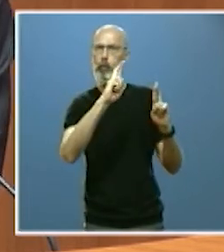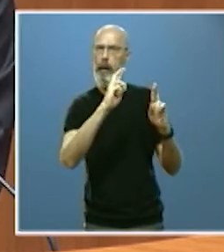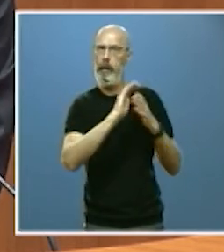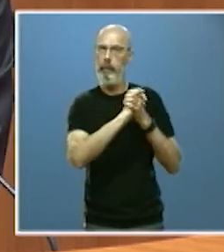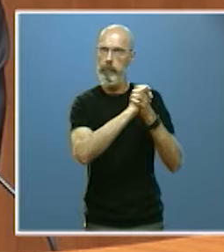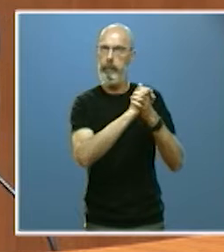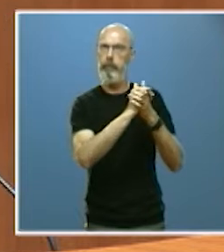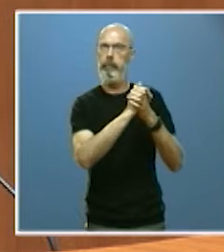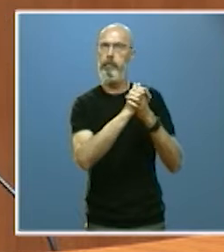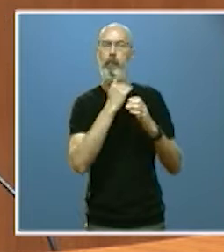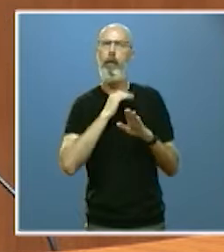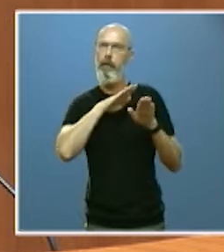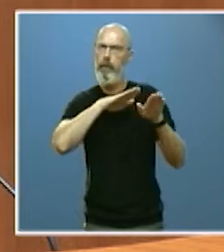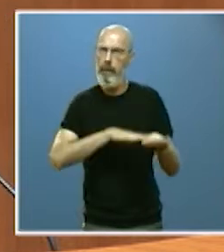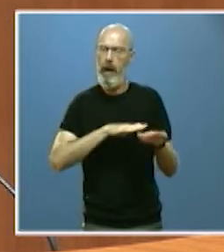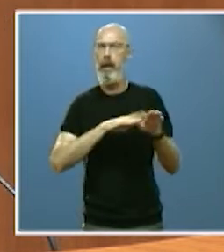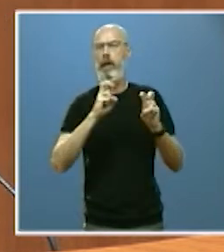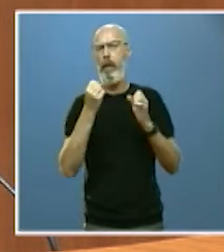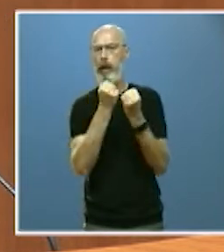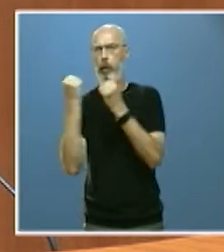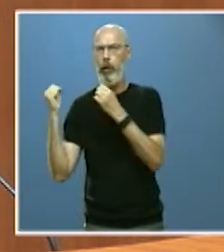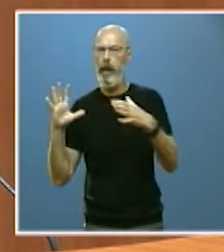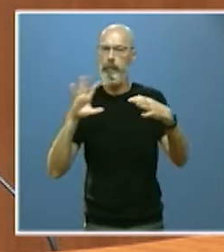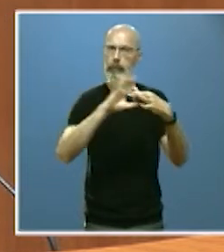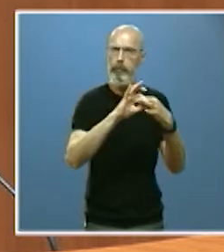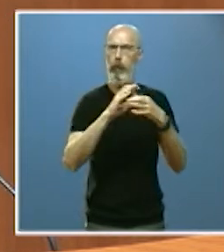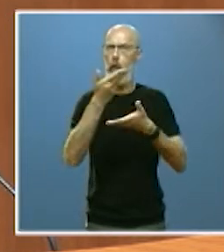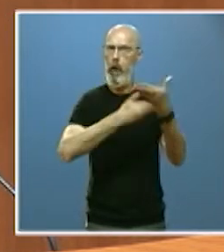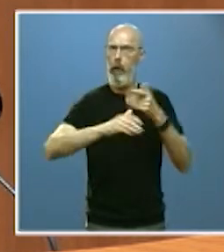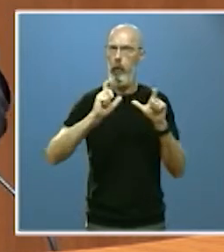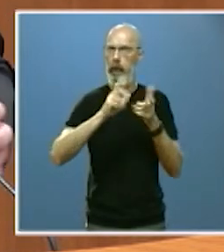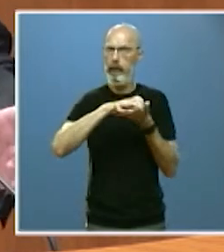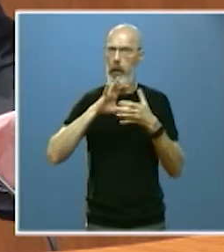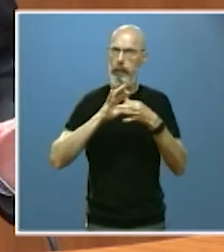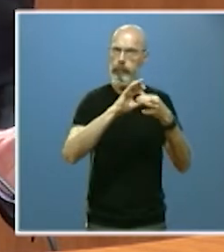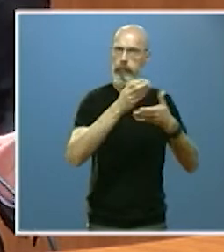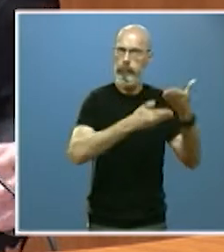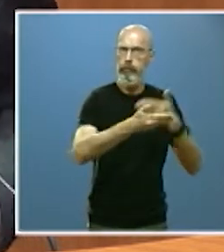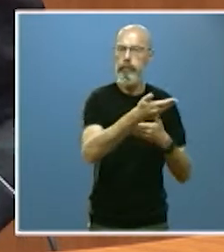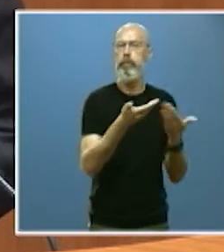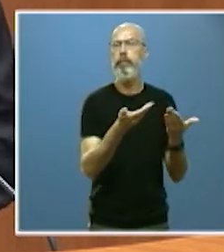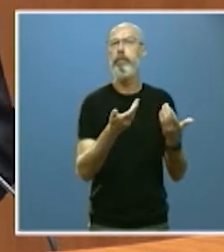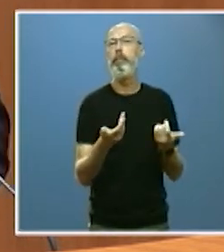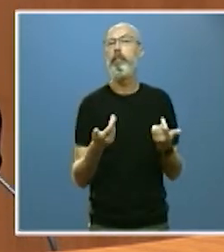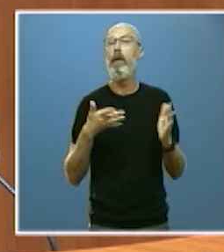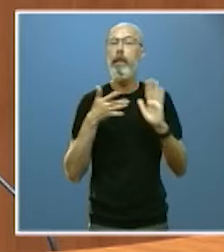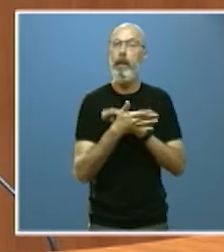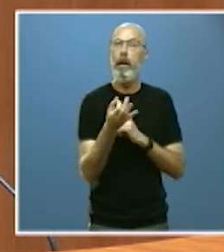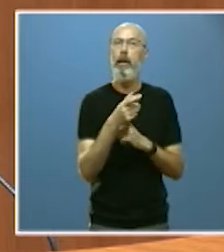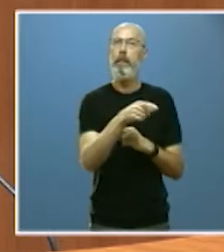institucional y la voluntad de cooperación de la Junta. Se trata con ello de dar